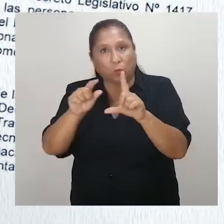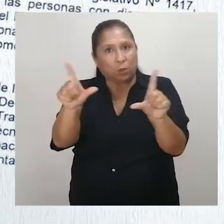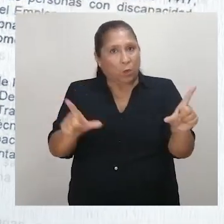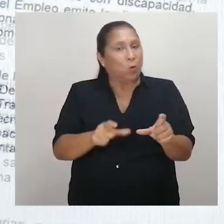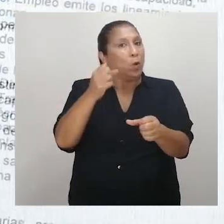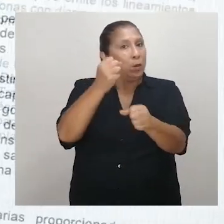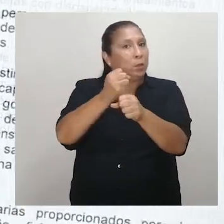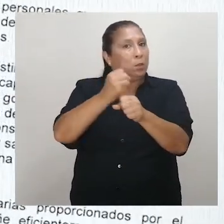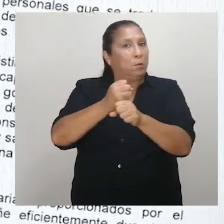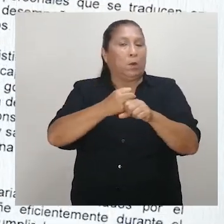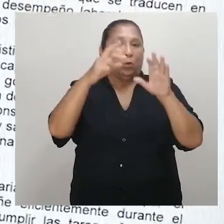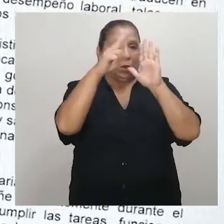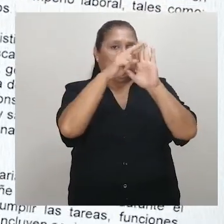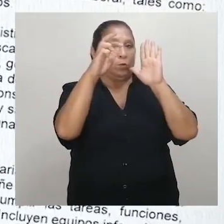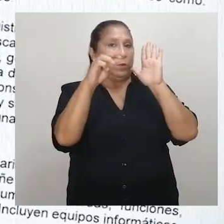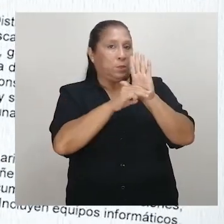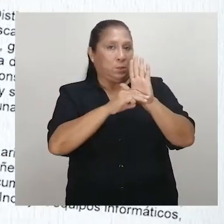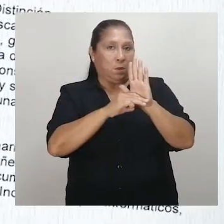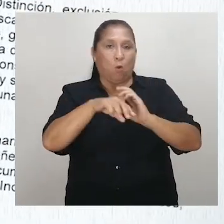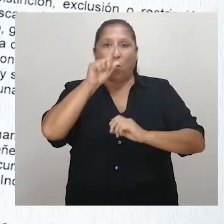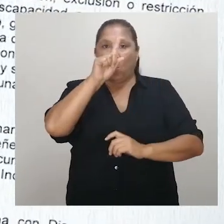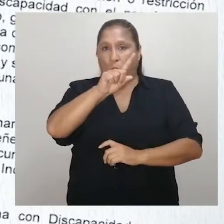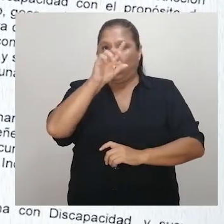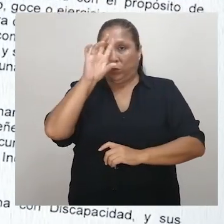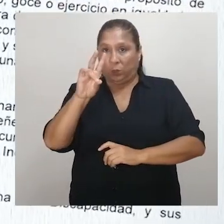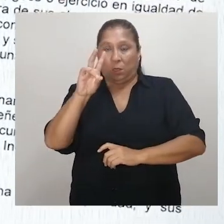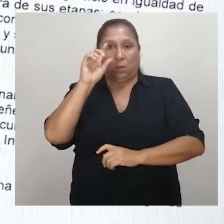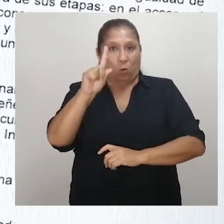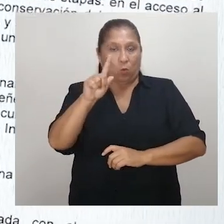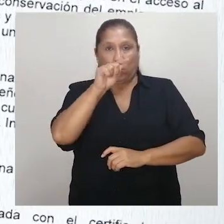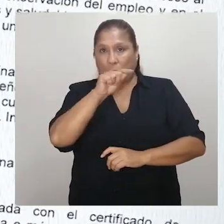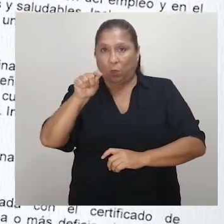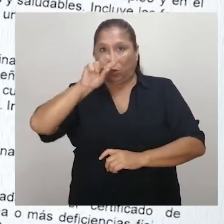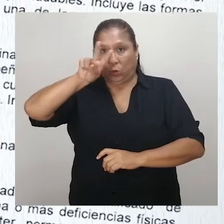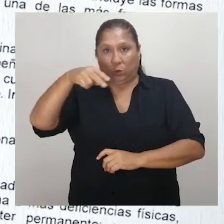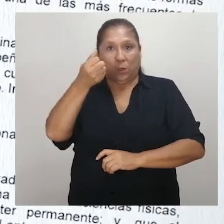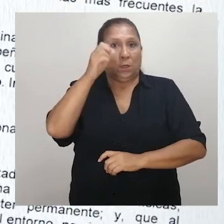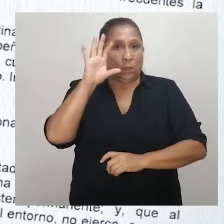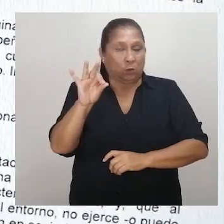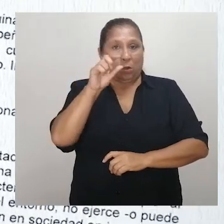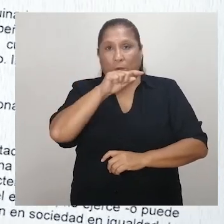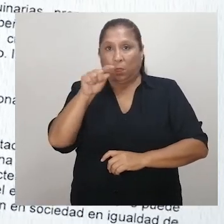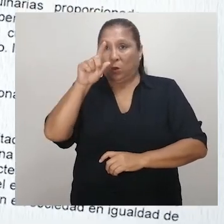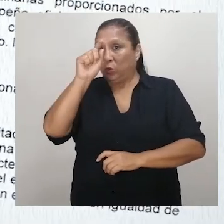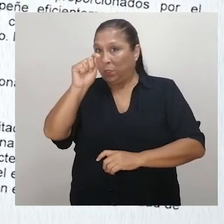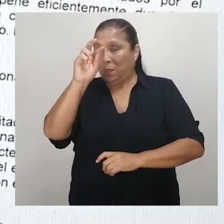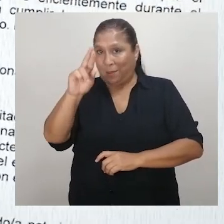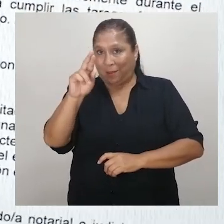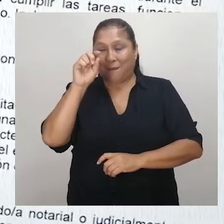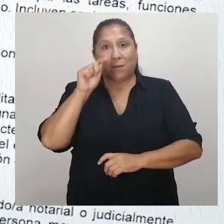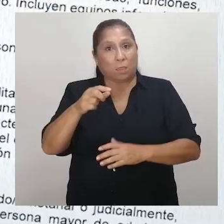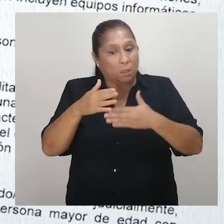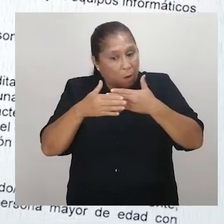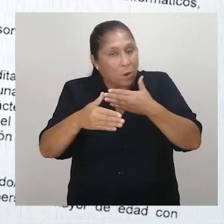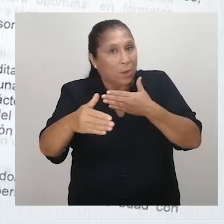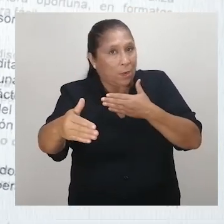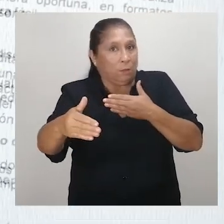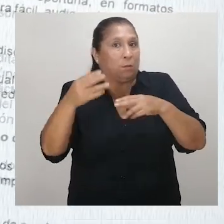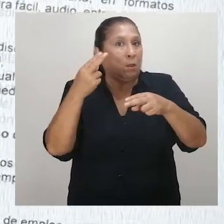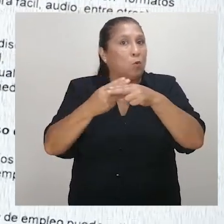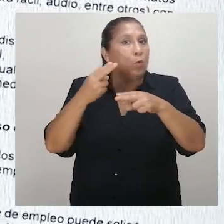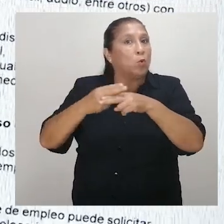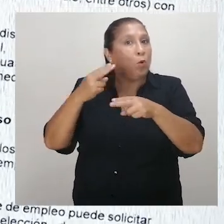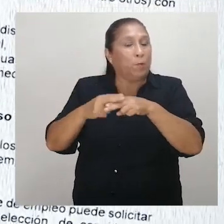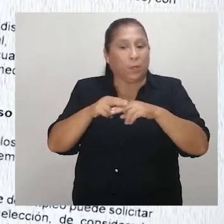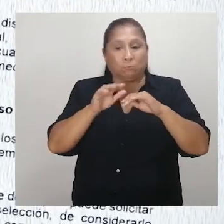y en el lugar de trabajo, Resolución Ministerial número 171-2019-TR, que de ahora